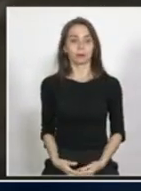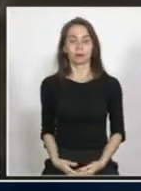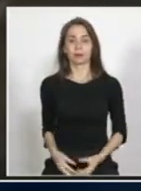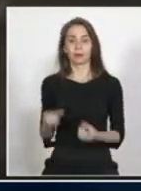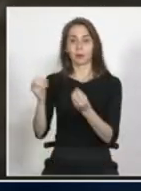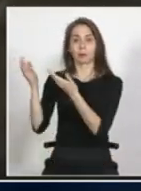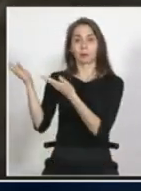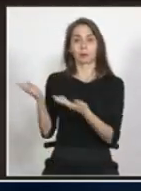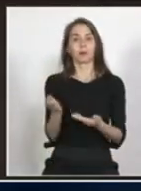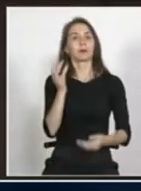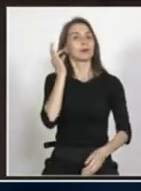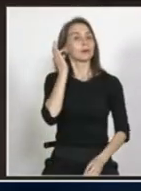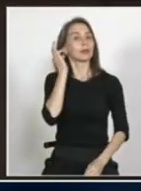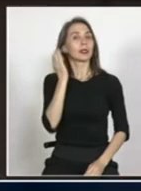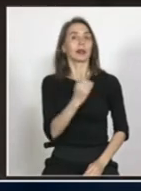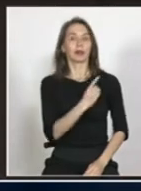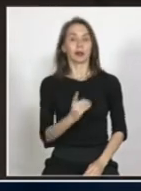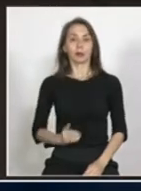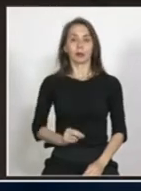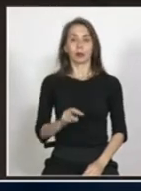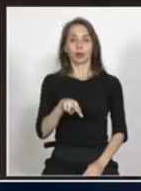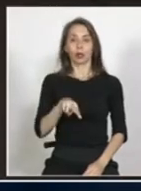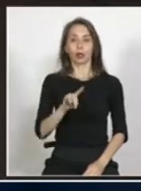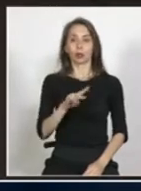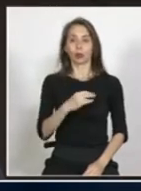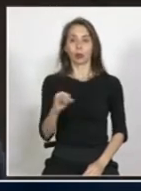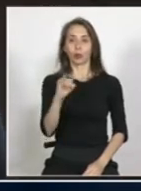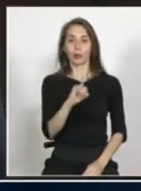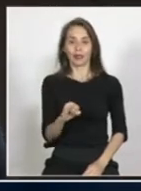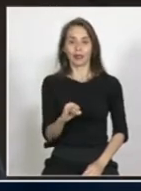bienvenida a la diputada Núñez. Y que me llamé, generalmente.